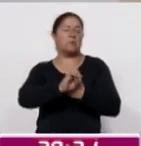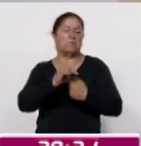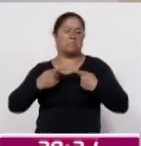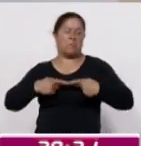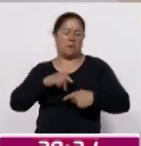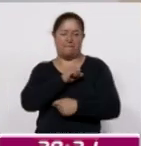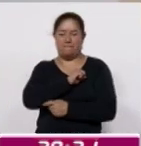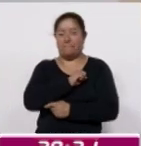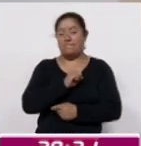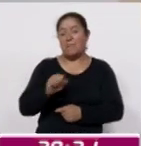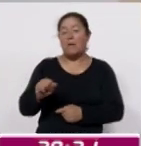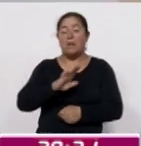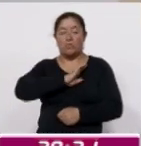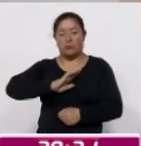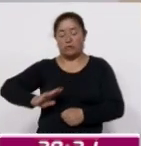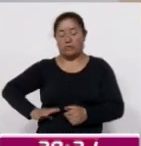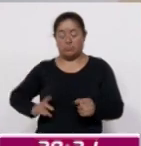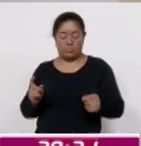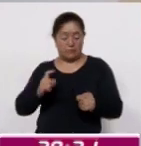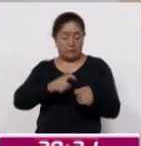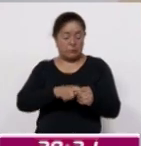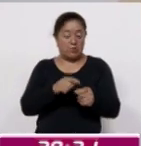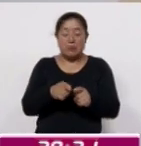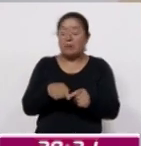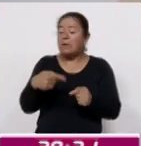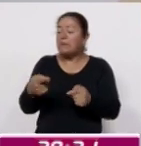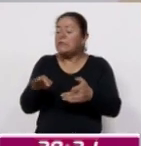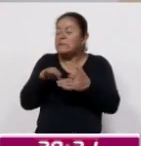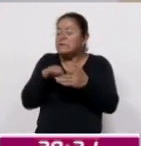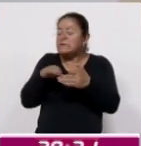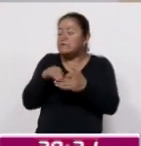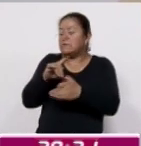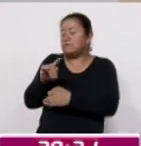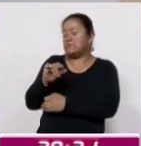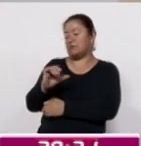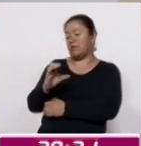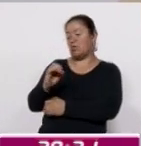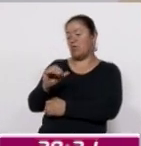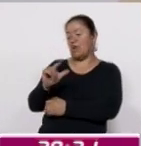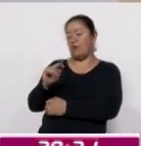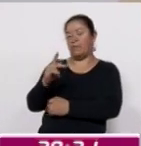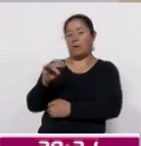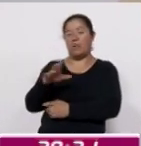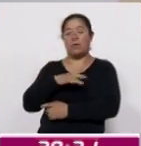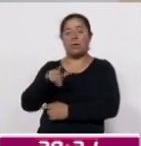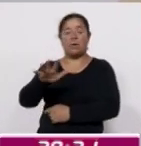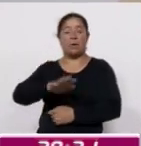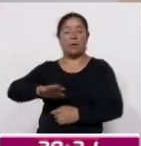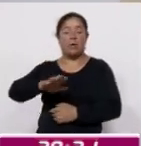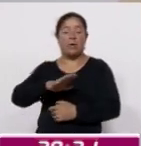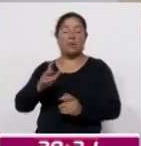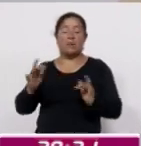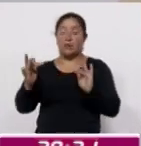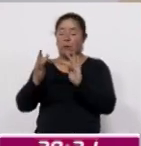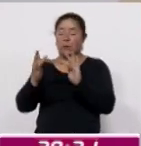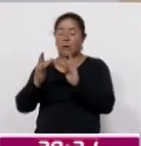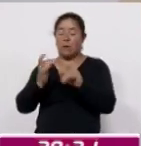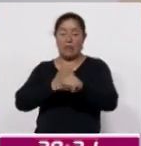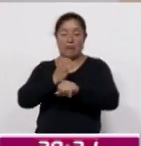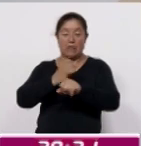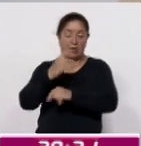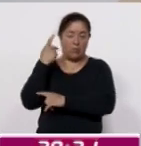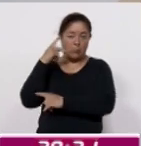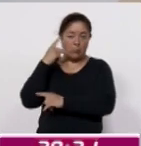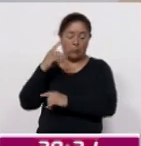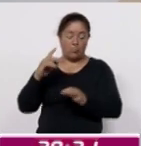municipios aledaños a Sacualpan son importantes, las vías que dominican hacia el estado de Puebla, el acceso